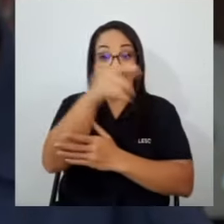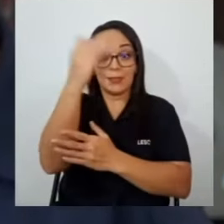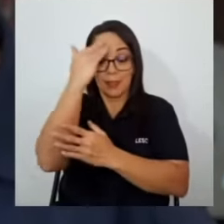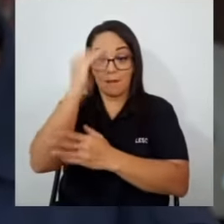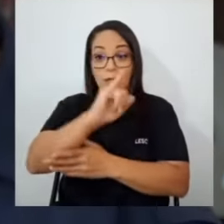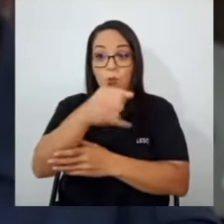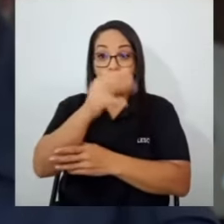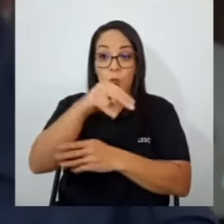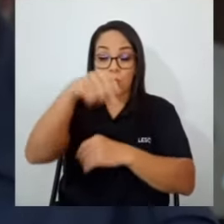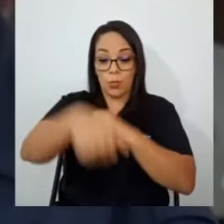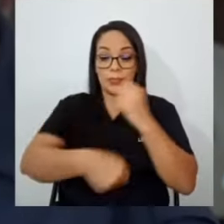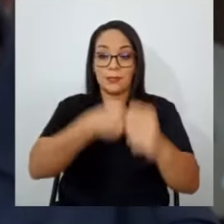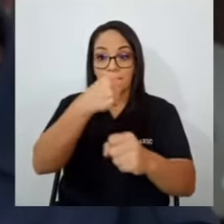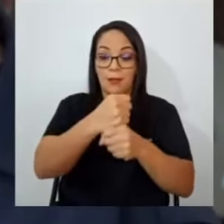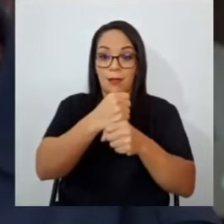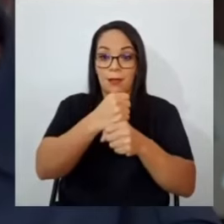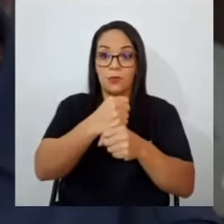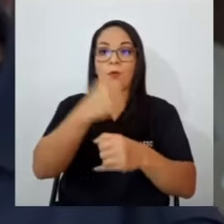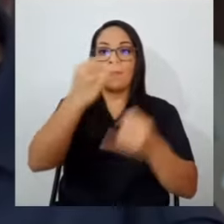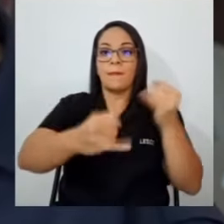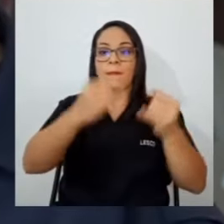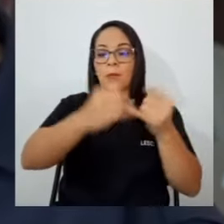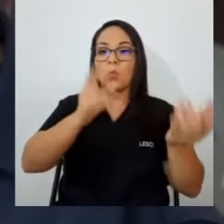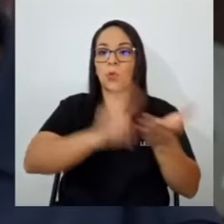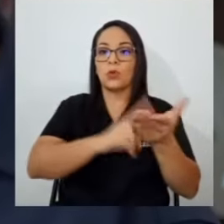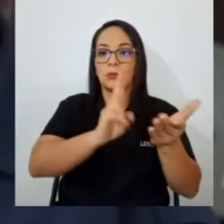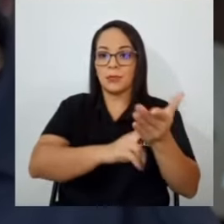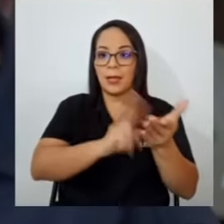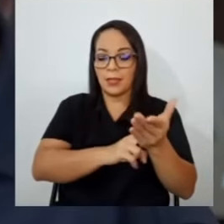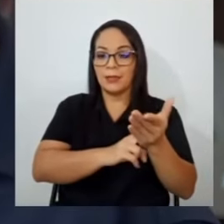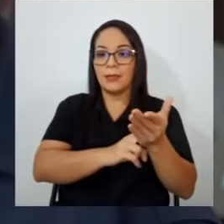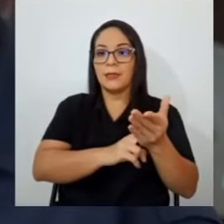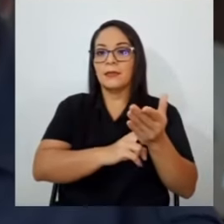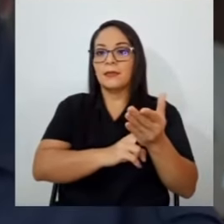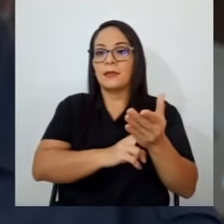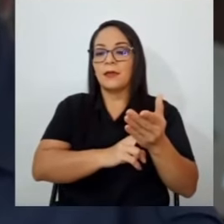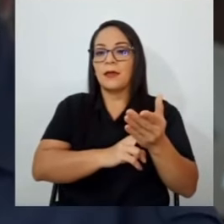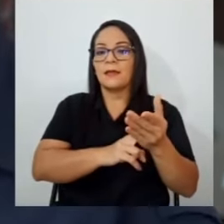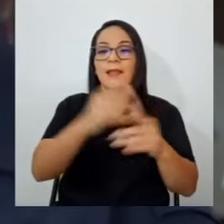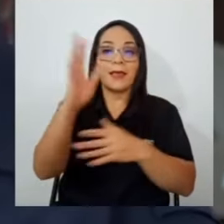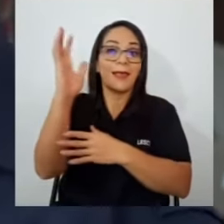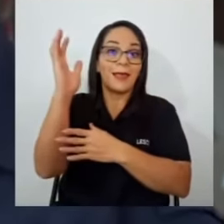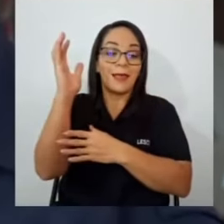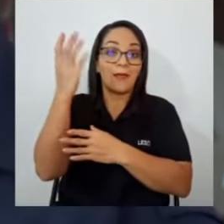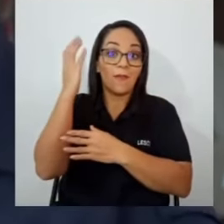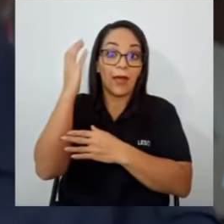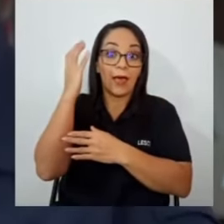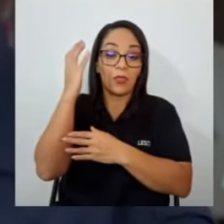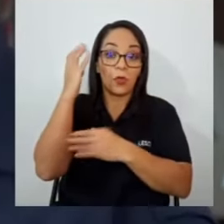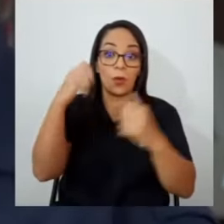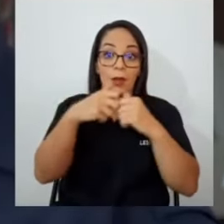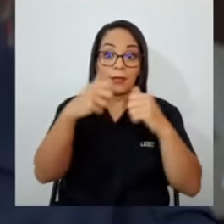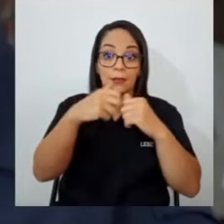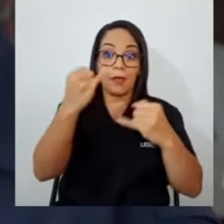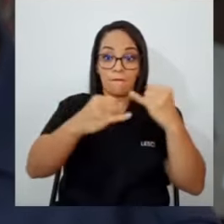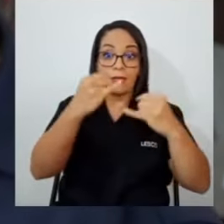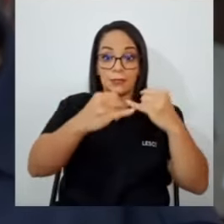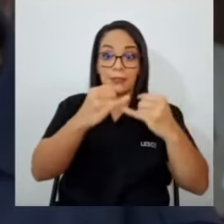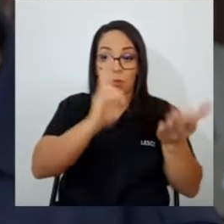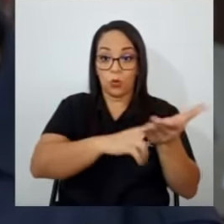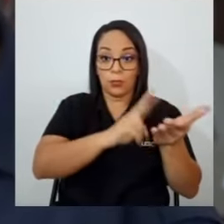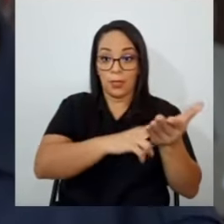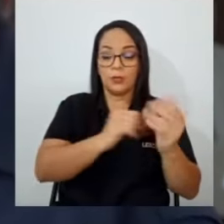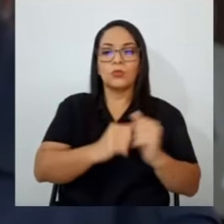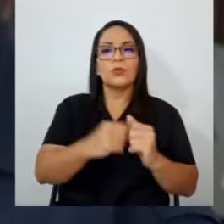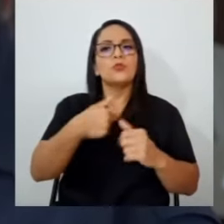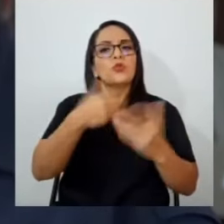de este año van a vencer los contratos o títulos habilitantes de las frecuencias radioeléctricas aquí en el país. Yo